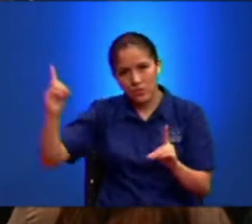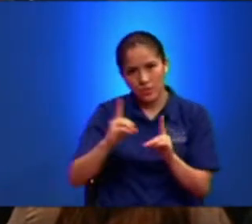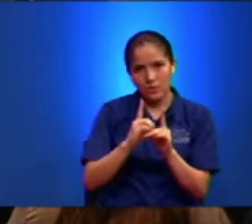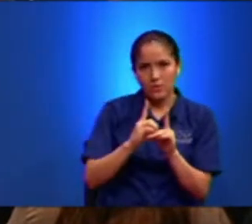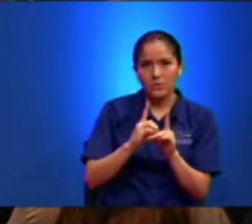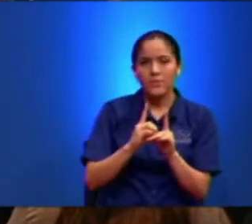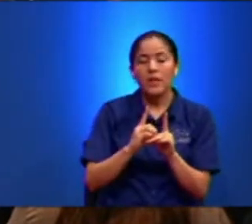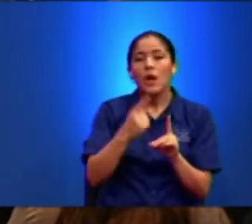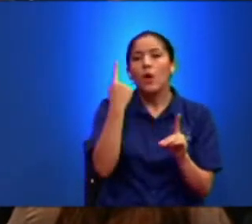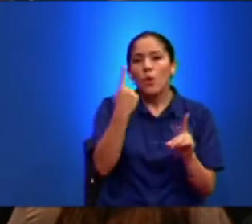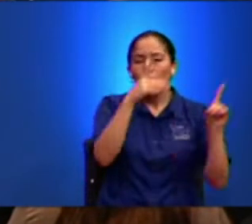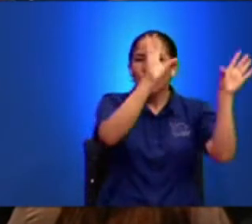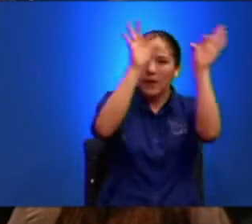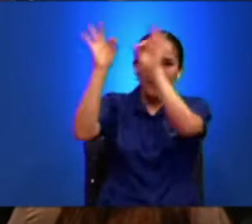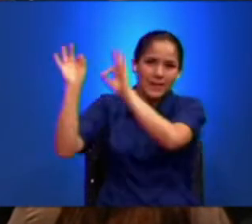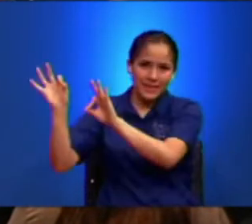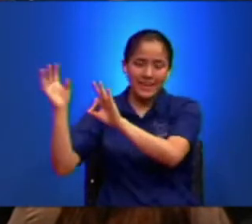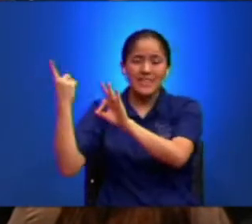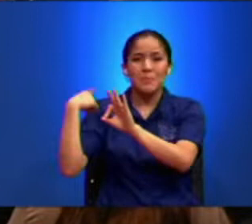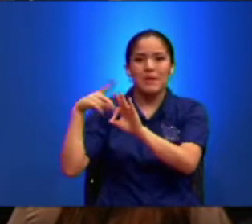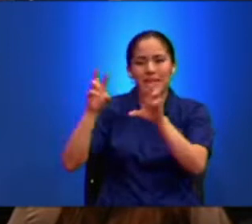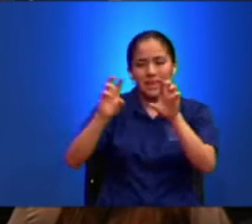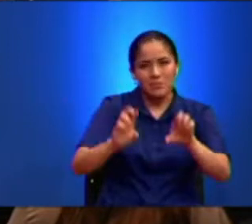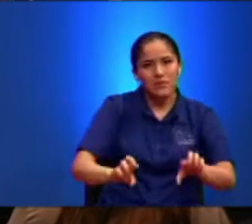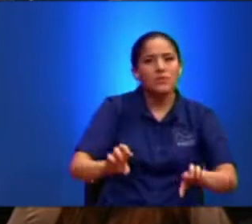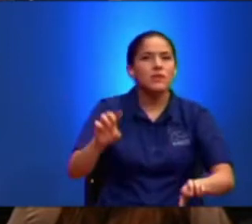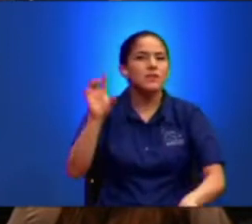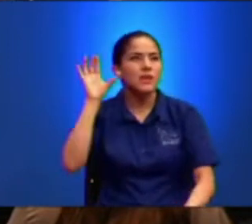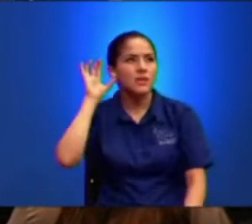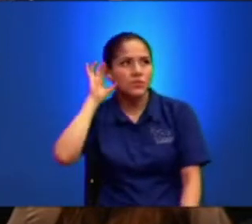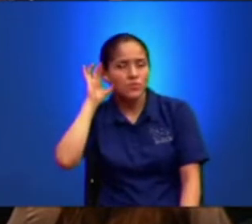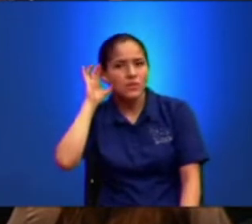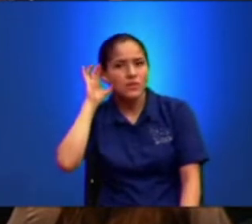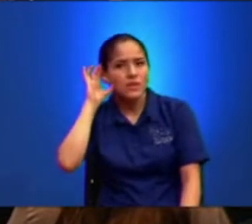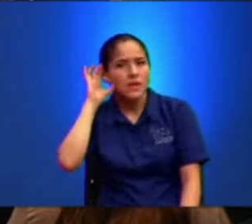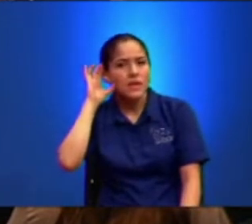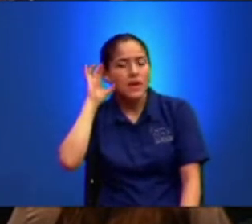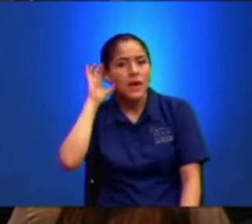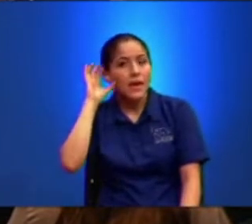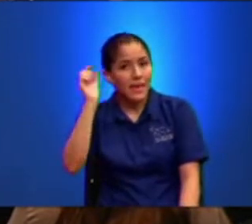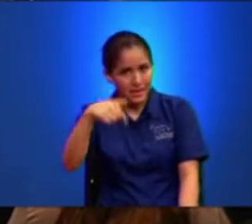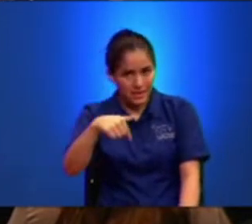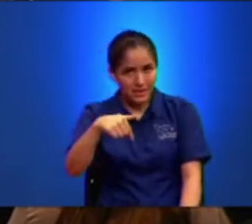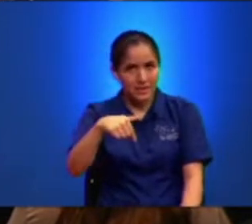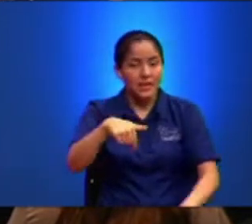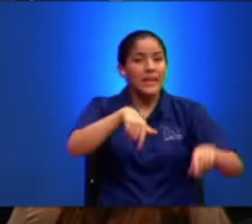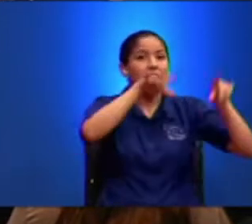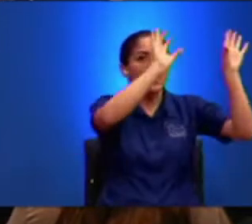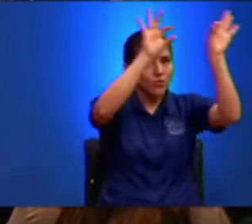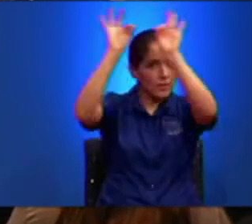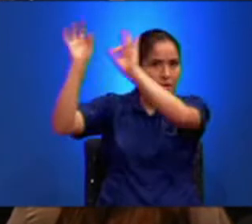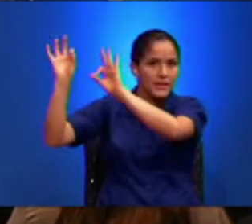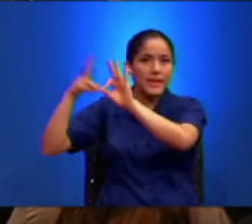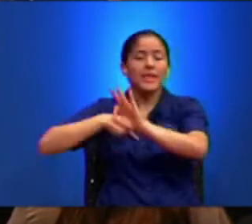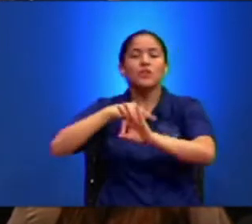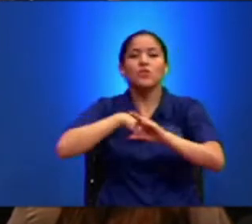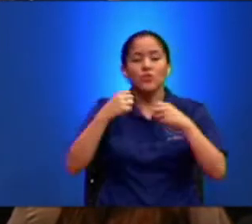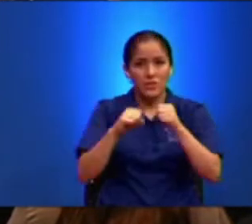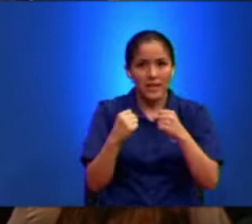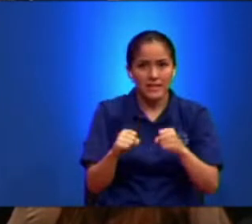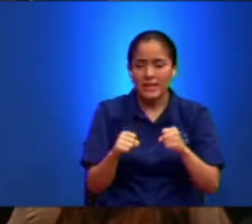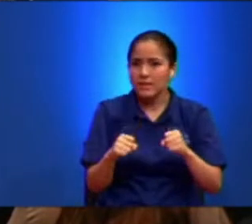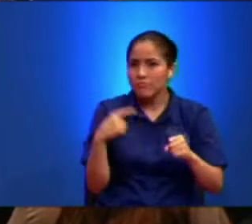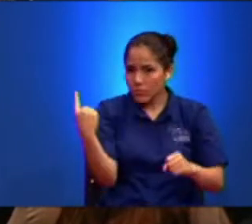Pero una prédica es para que la gente la oiga Esta es una prédica que la vamos a hacer entre todos